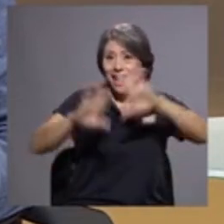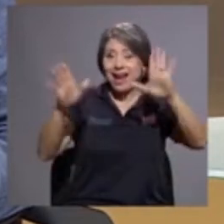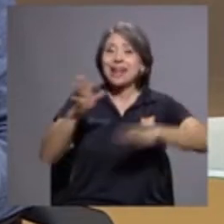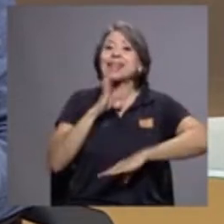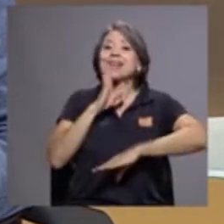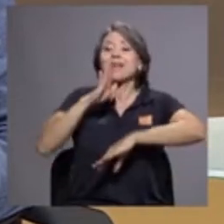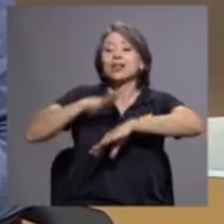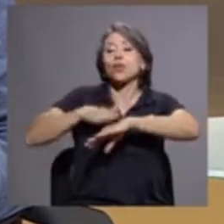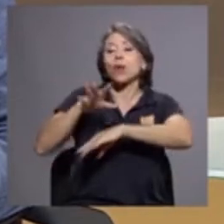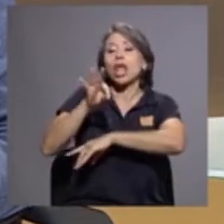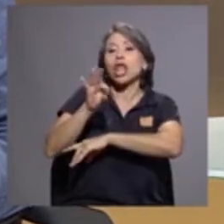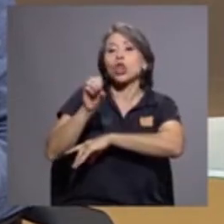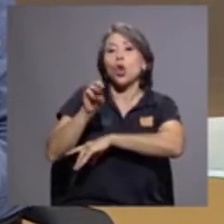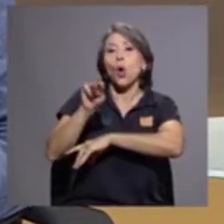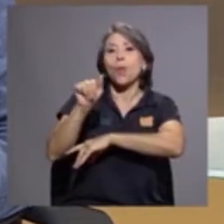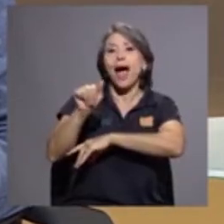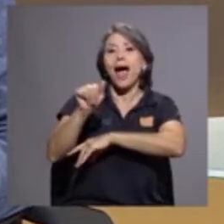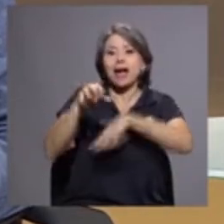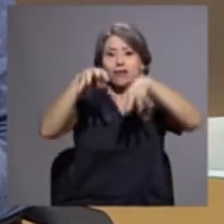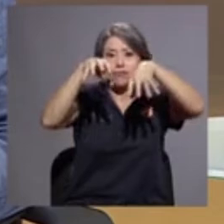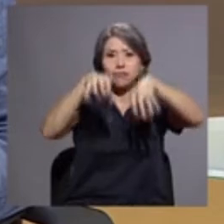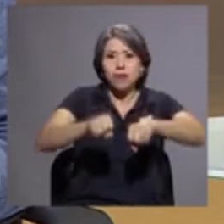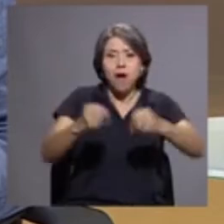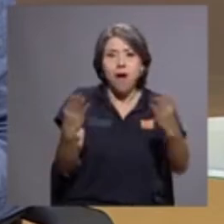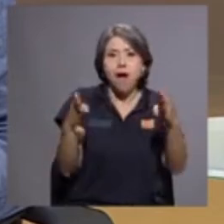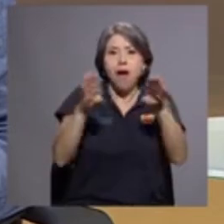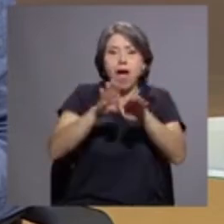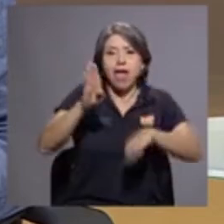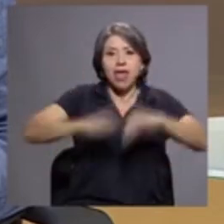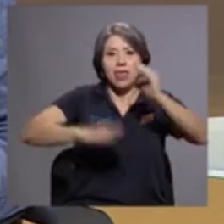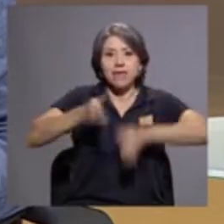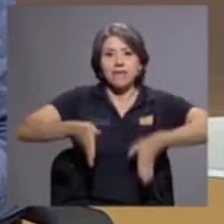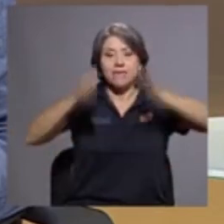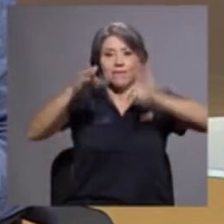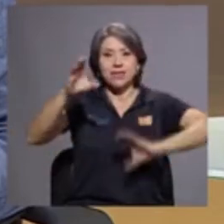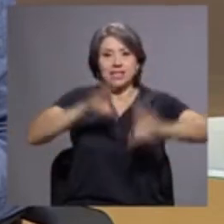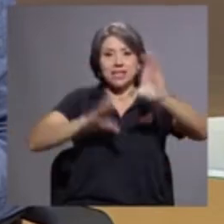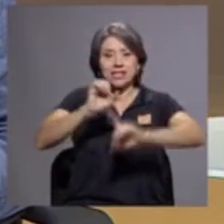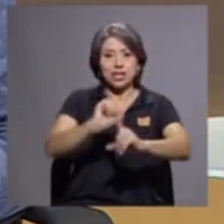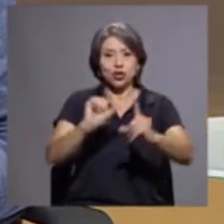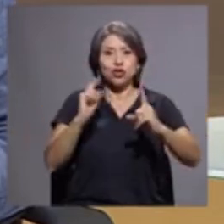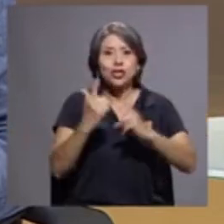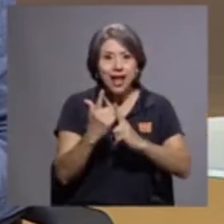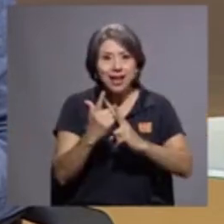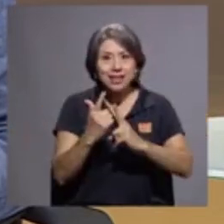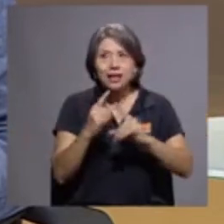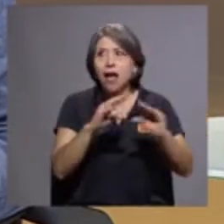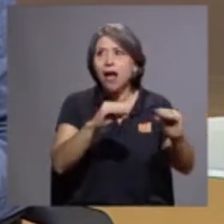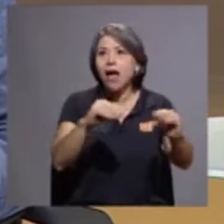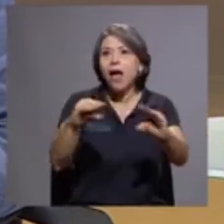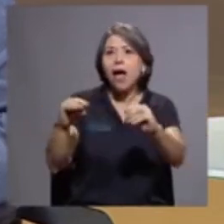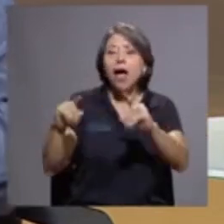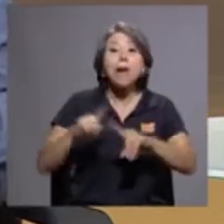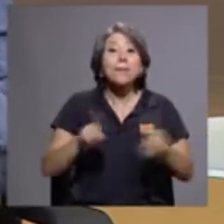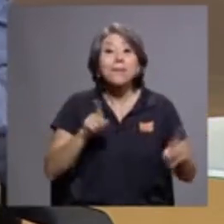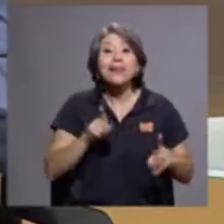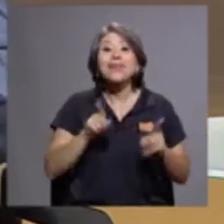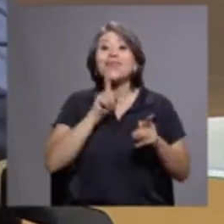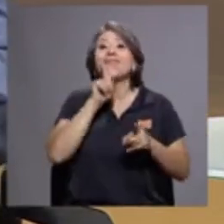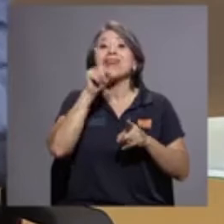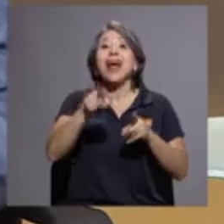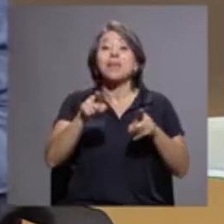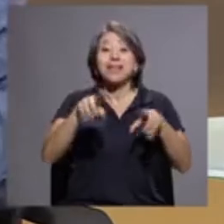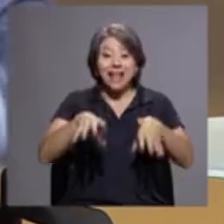toma del edificio de ciencias sociales. Sin embargo, la toma se circunscribe al